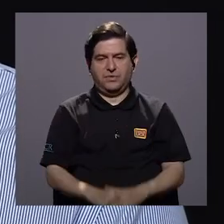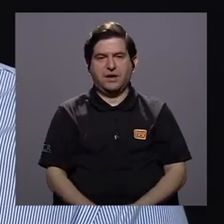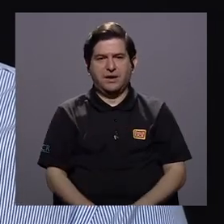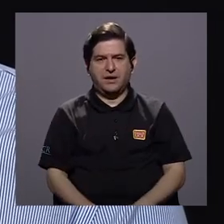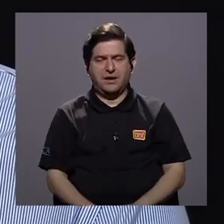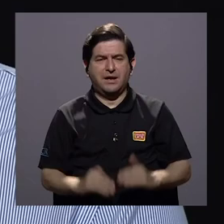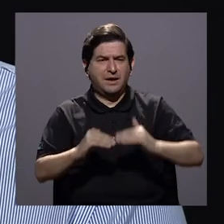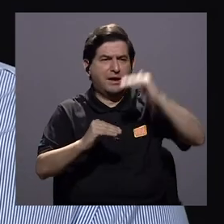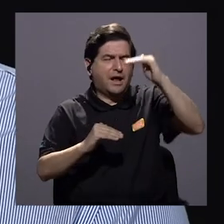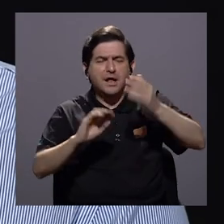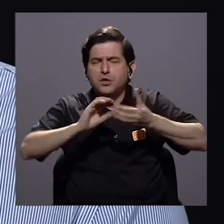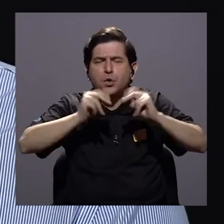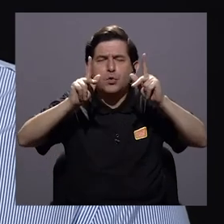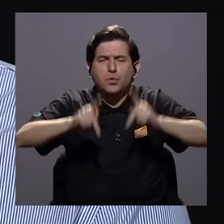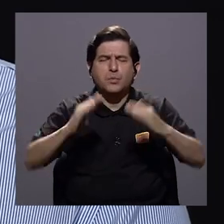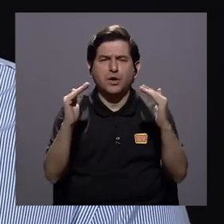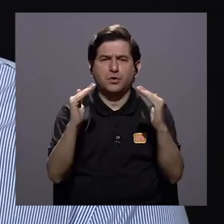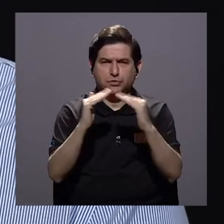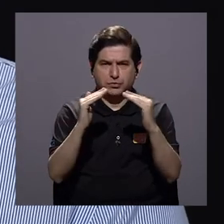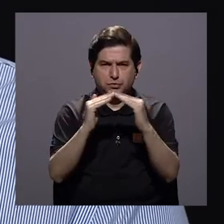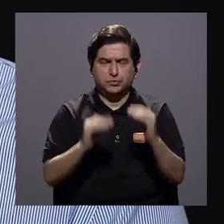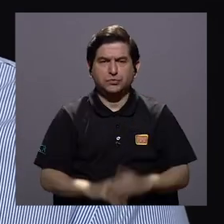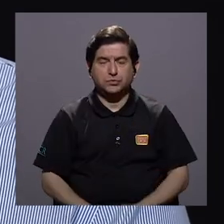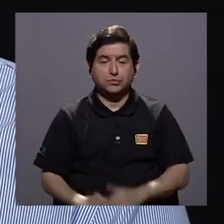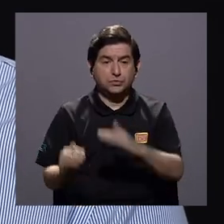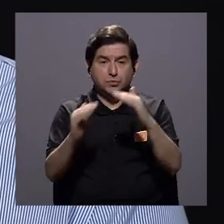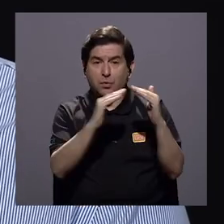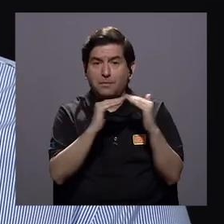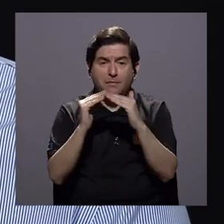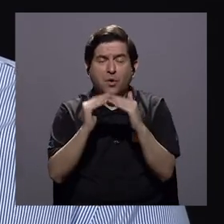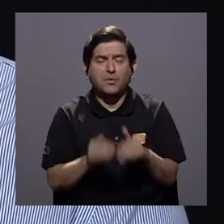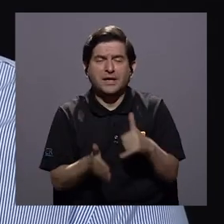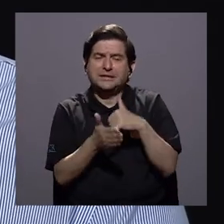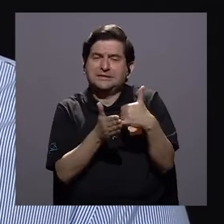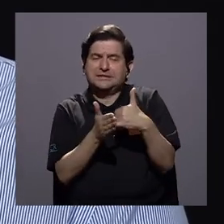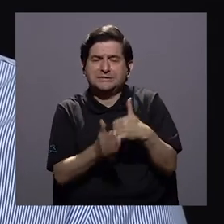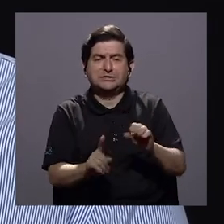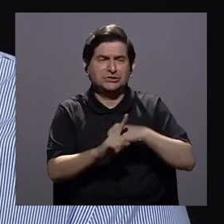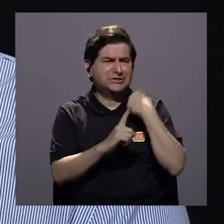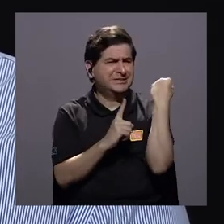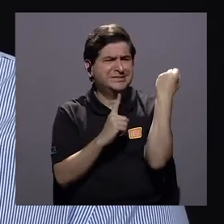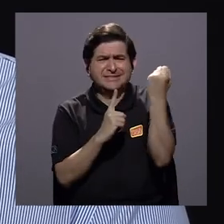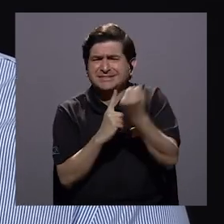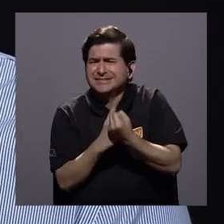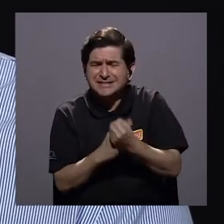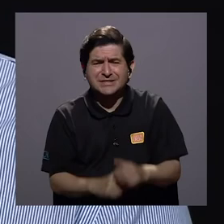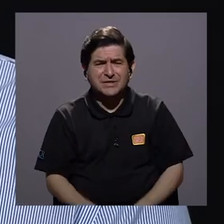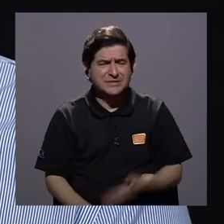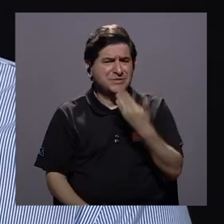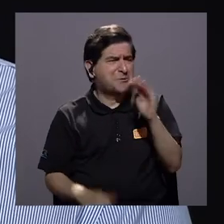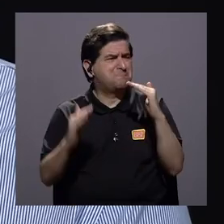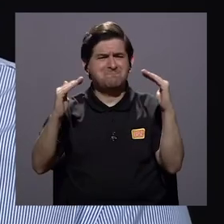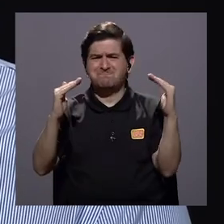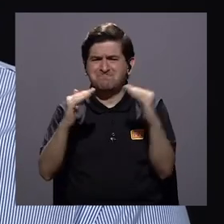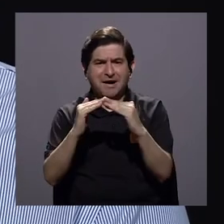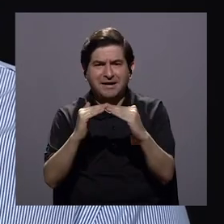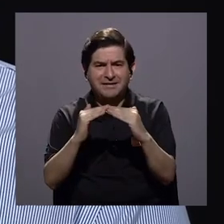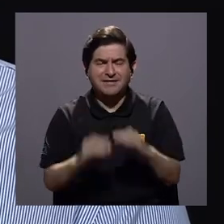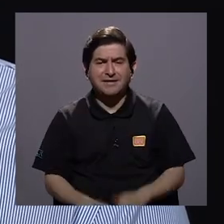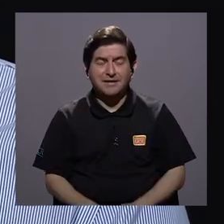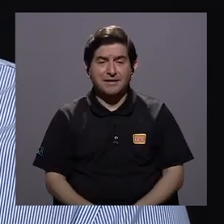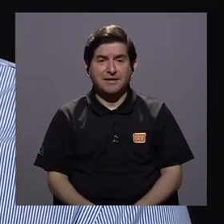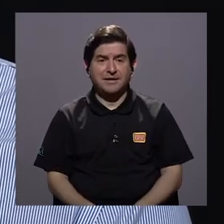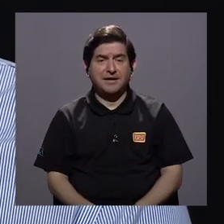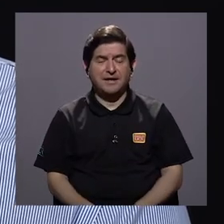hay una alta densidad de población población muy vulnerable hay población que vive en condiciones de mala vivienda hay